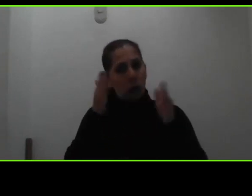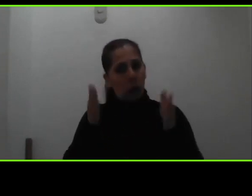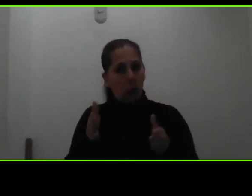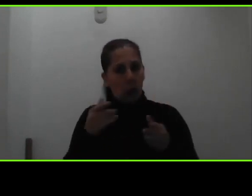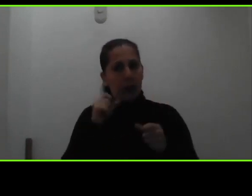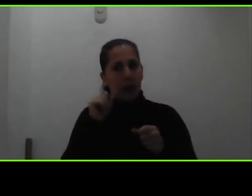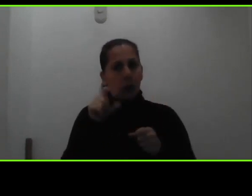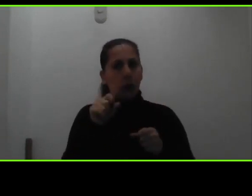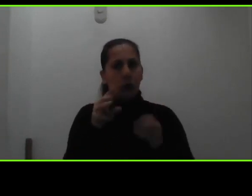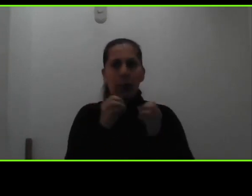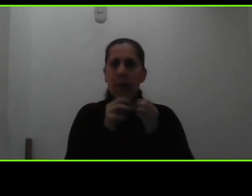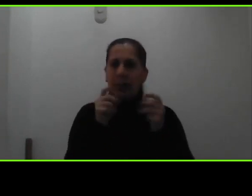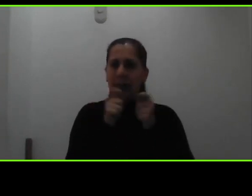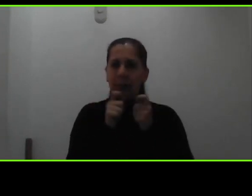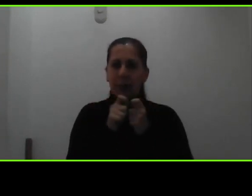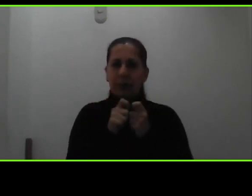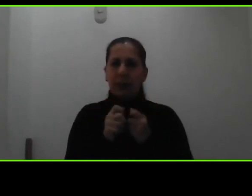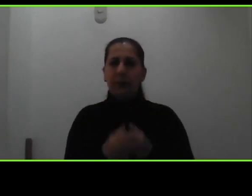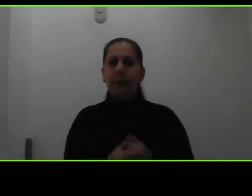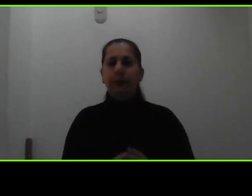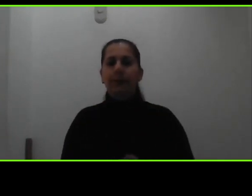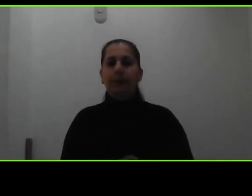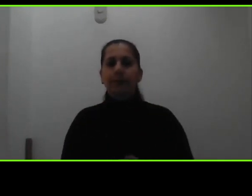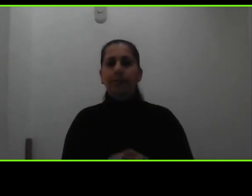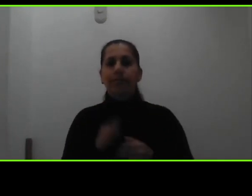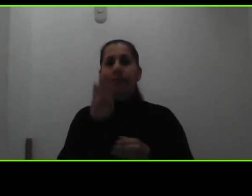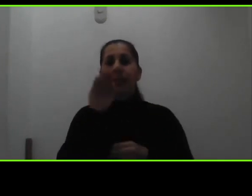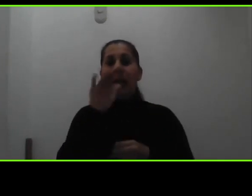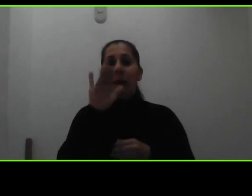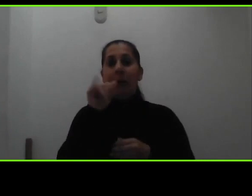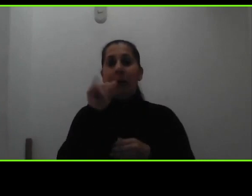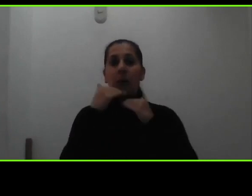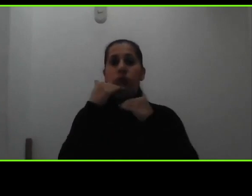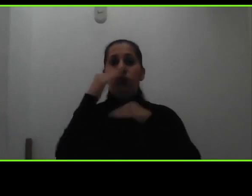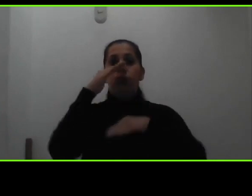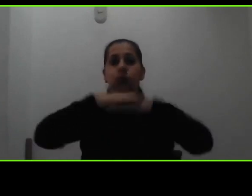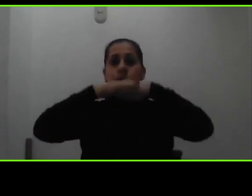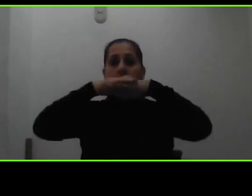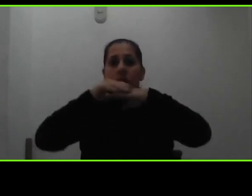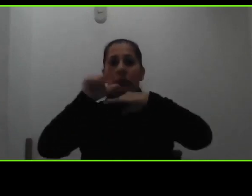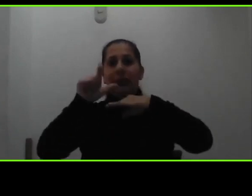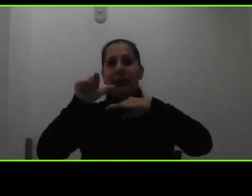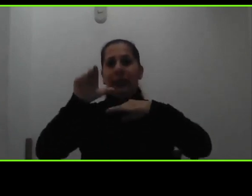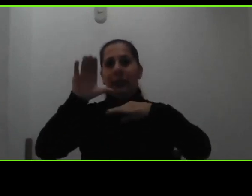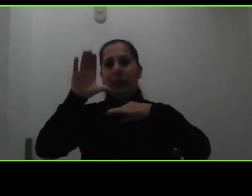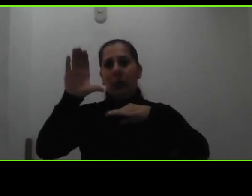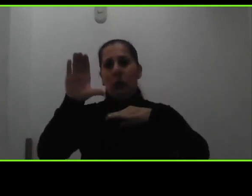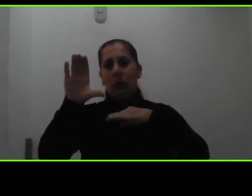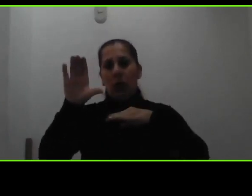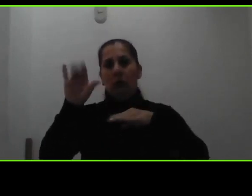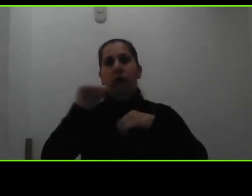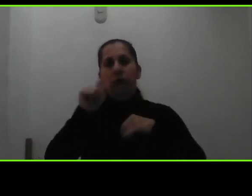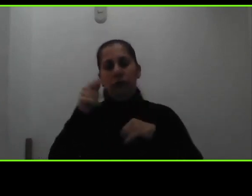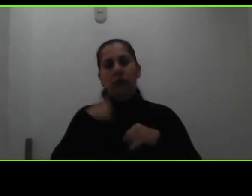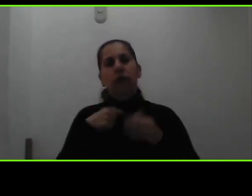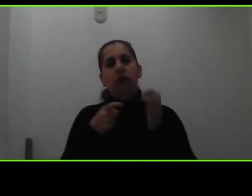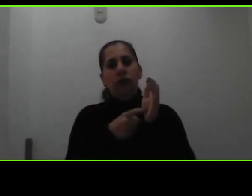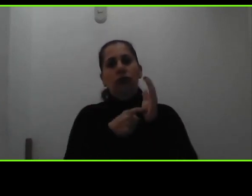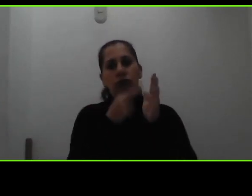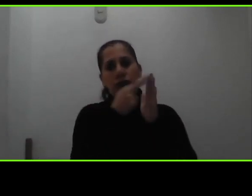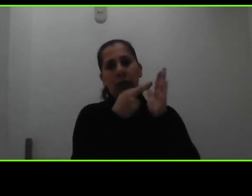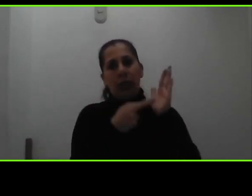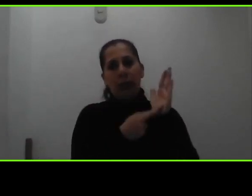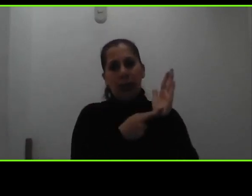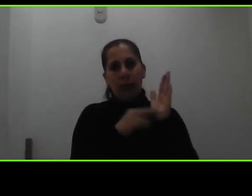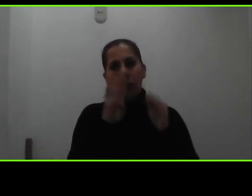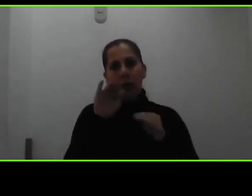consultas más específicas la beca cubre hasta el nivel de licenciatura así lo indica el reglamento de becas cubre hasta el